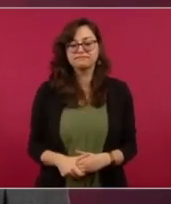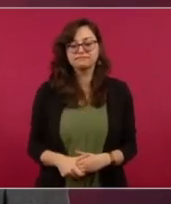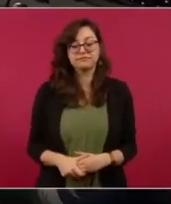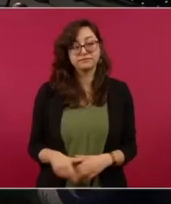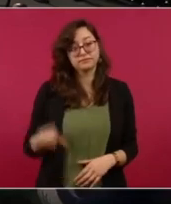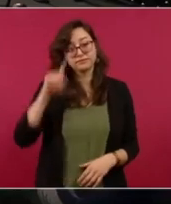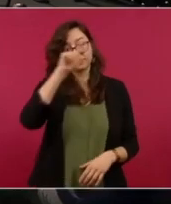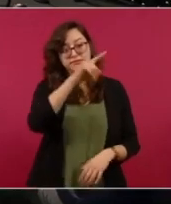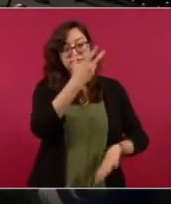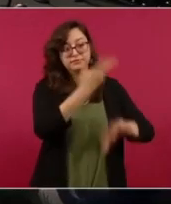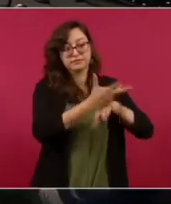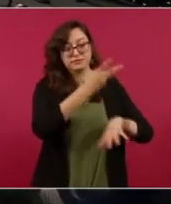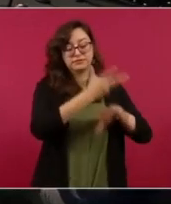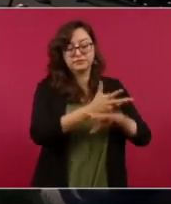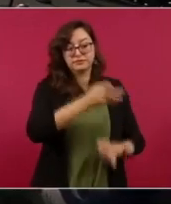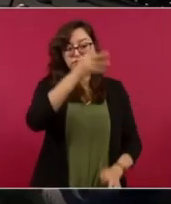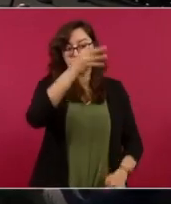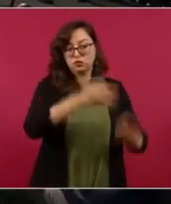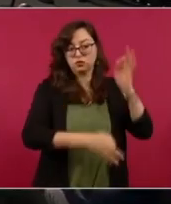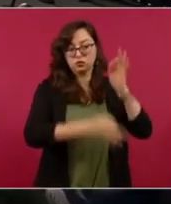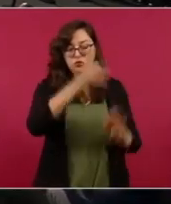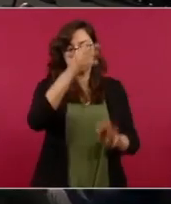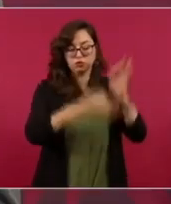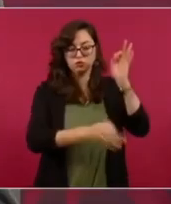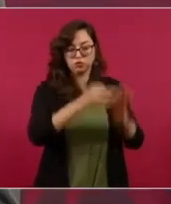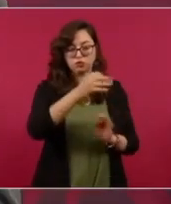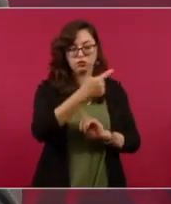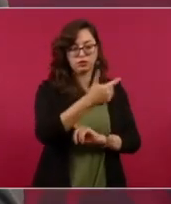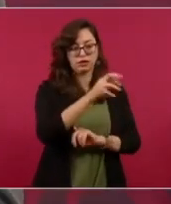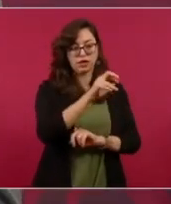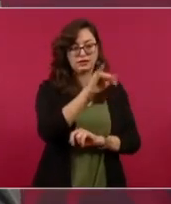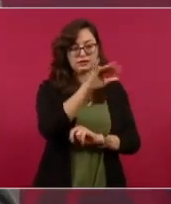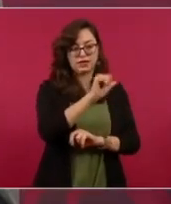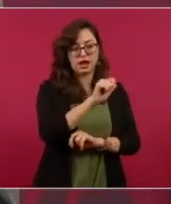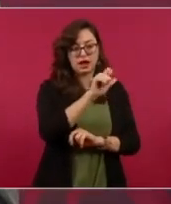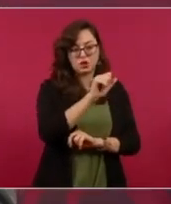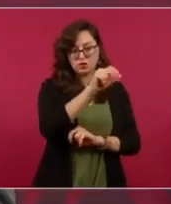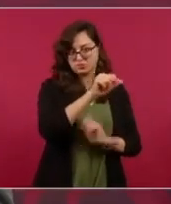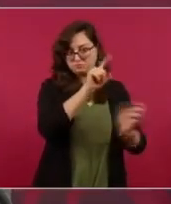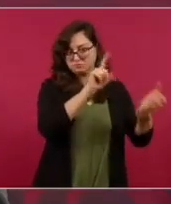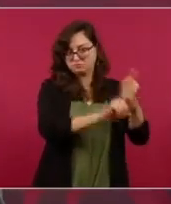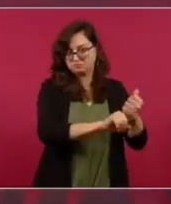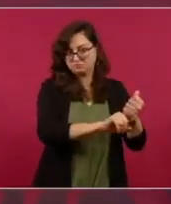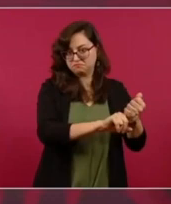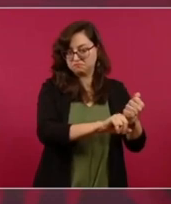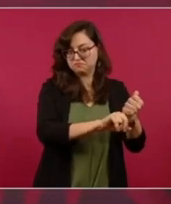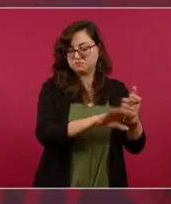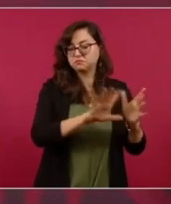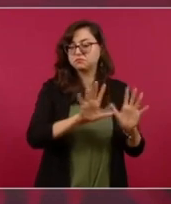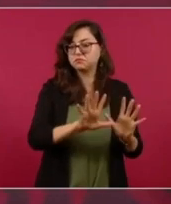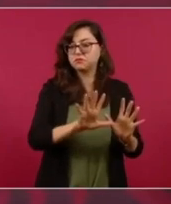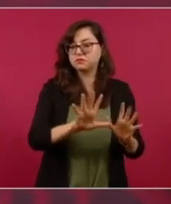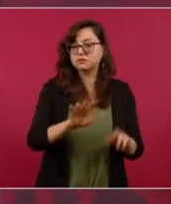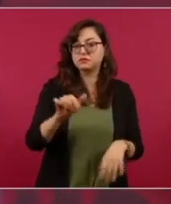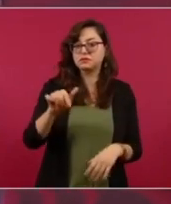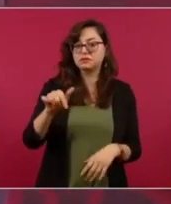acá un magistrado del Poder Judicial,